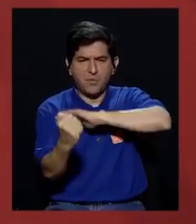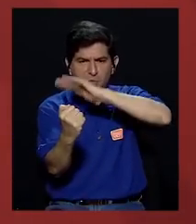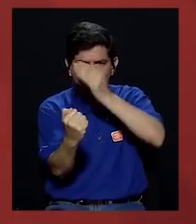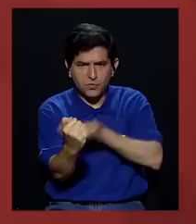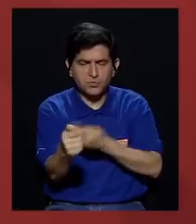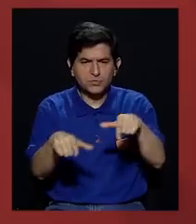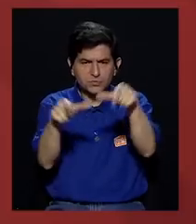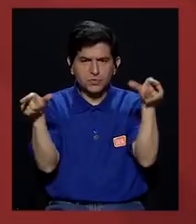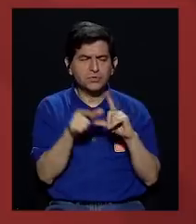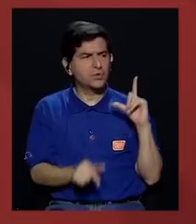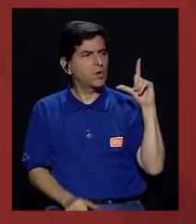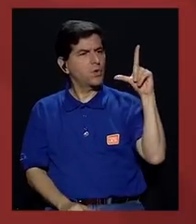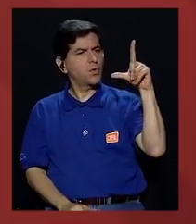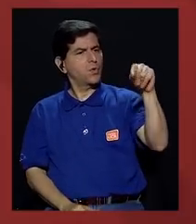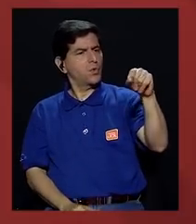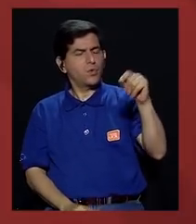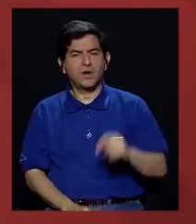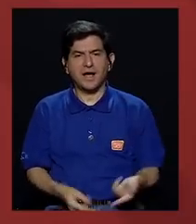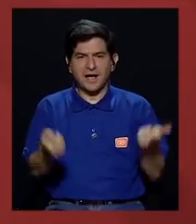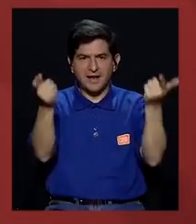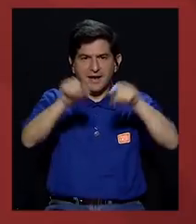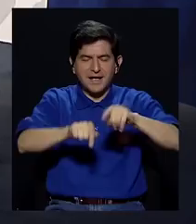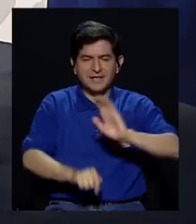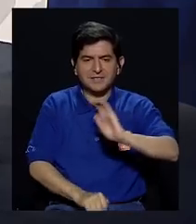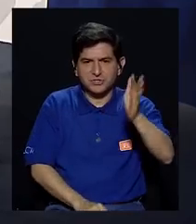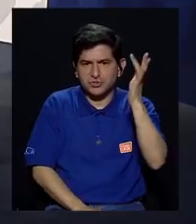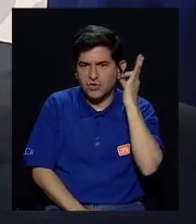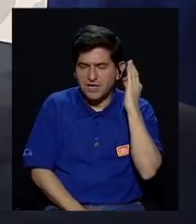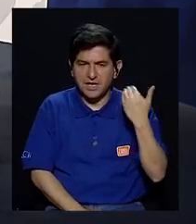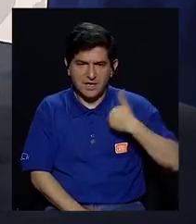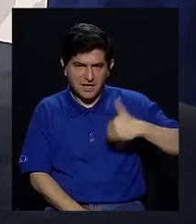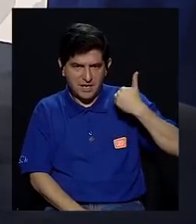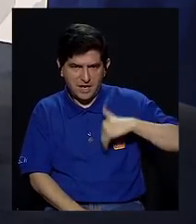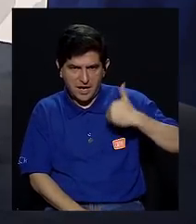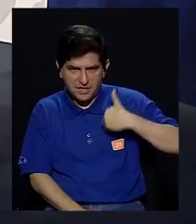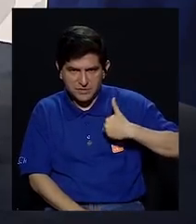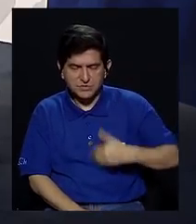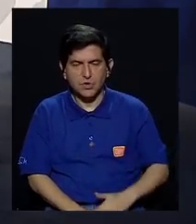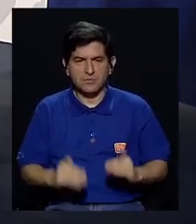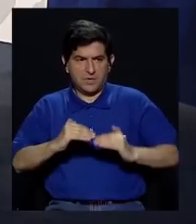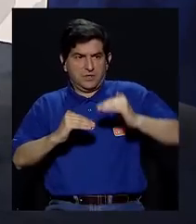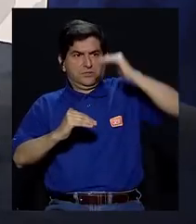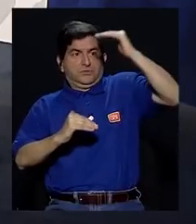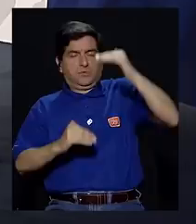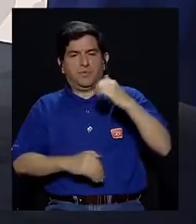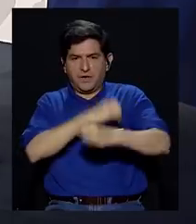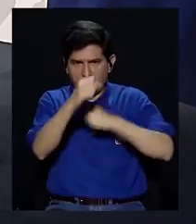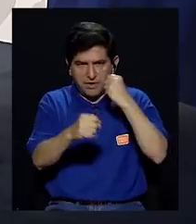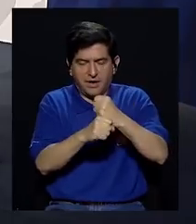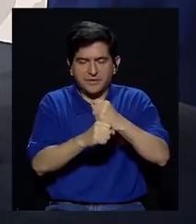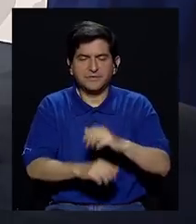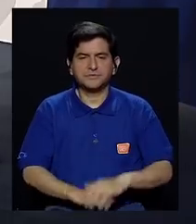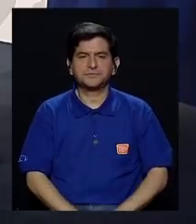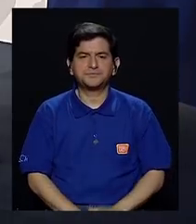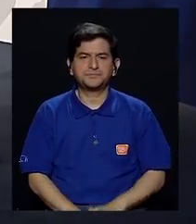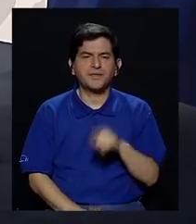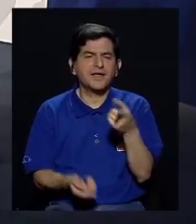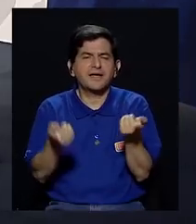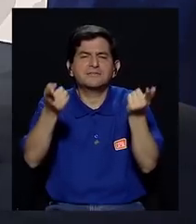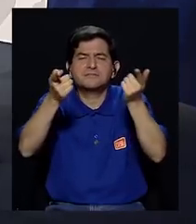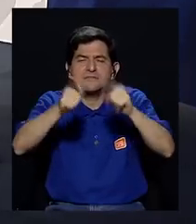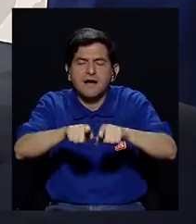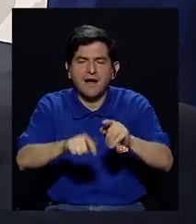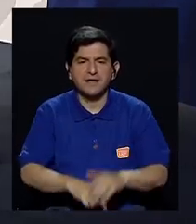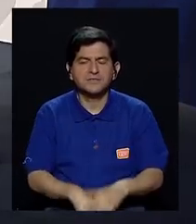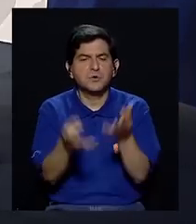de poder en lugares rurales, con el caso de niñas y hombres que les superan edad. En este